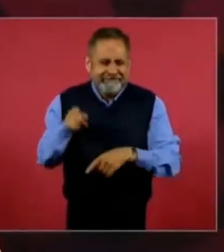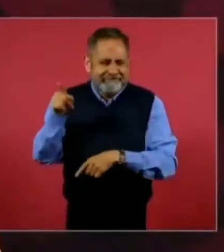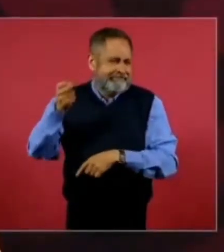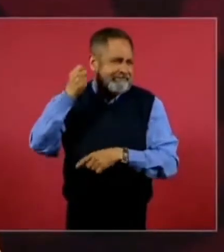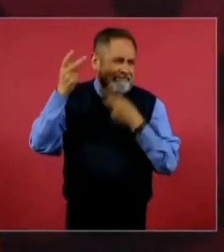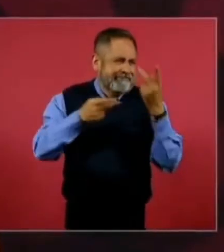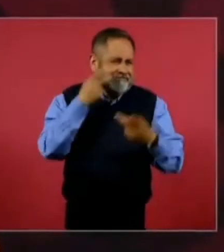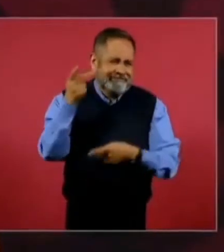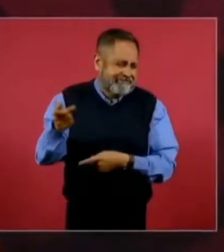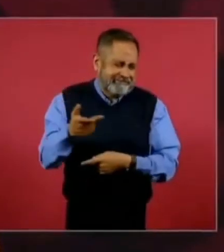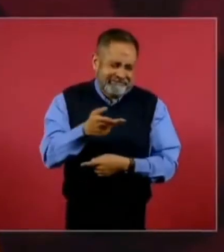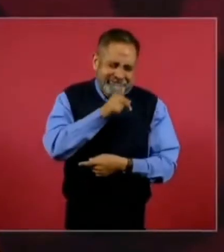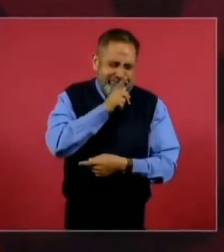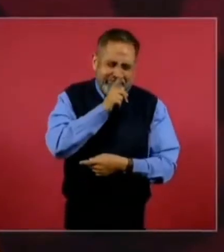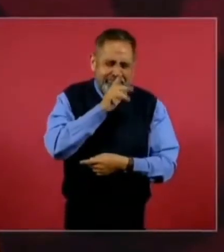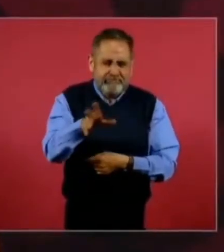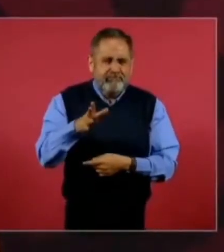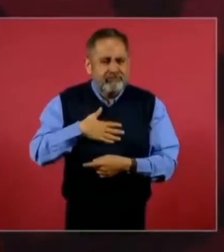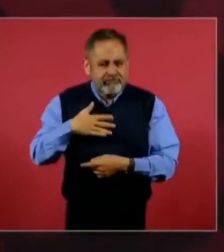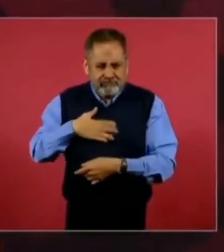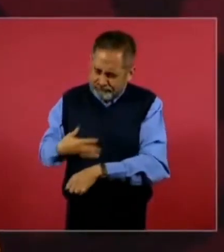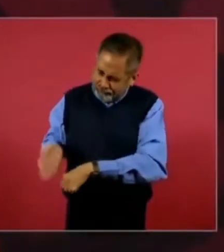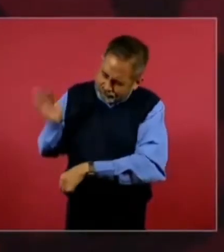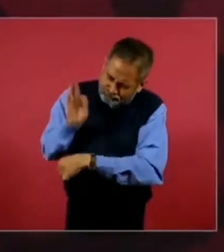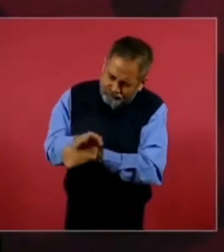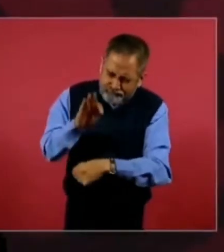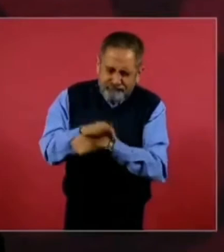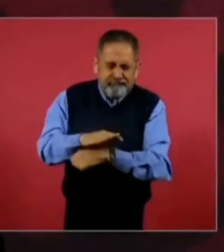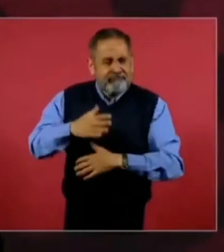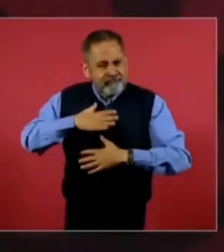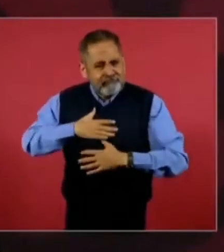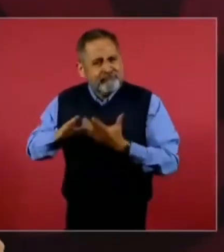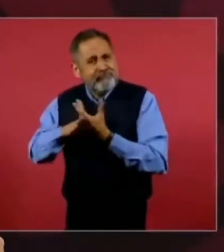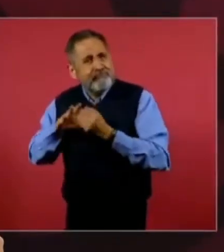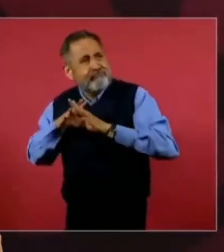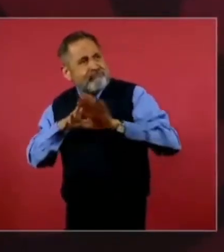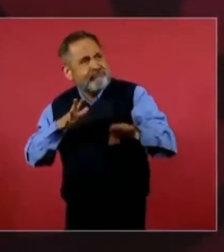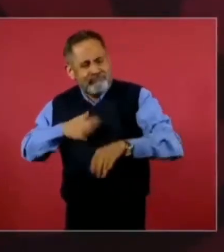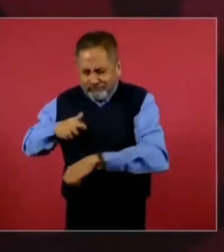y a defender a nuestros paisanos migrantes.